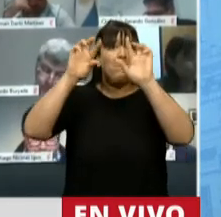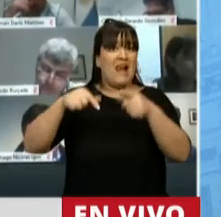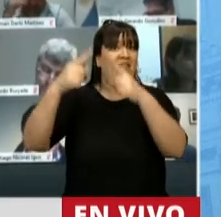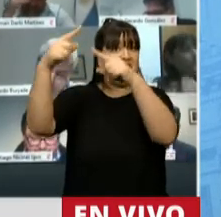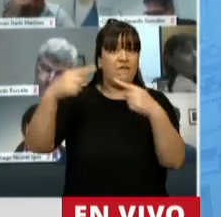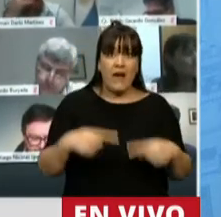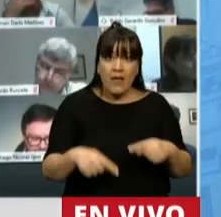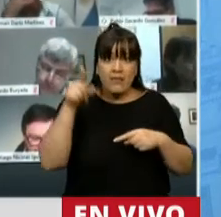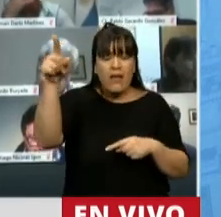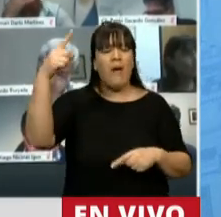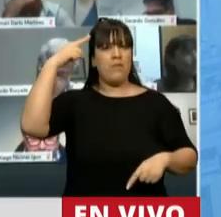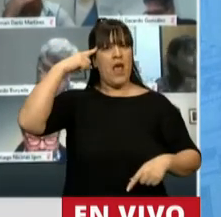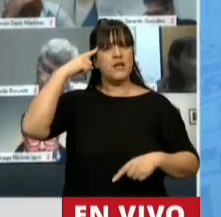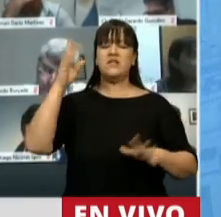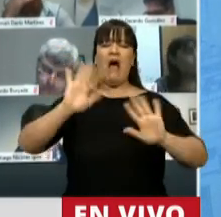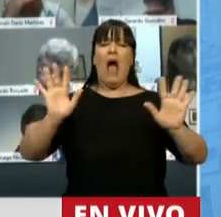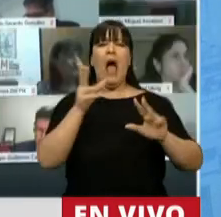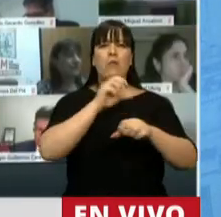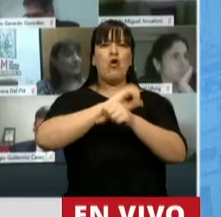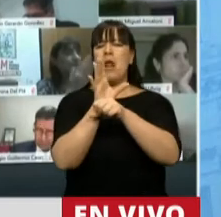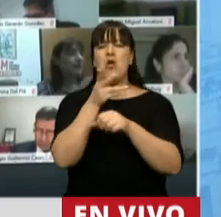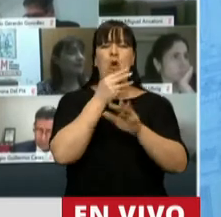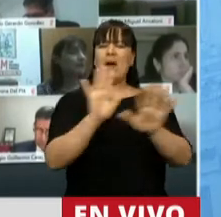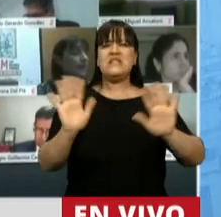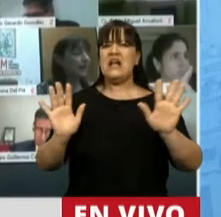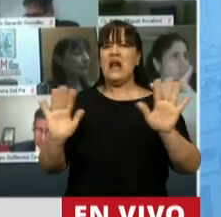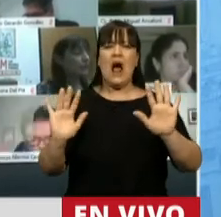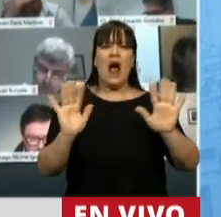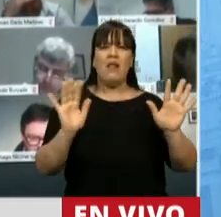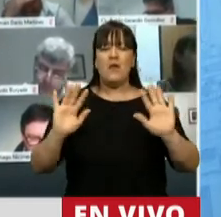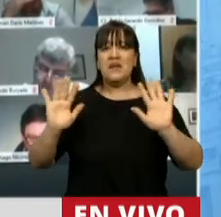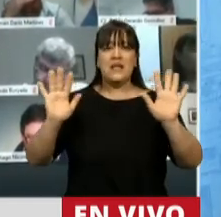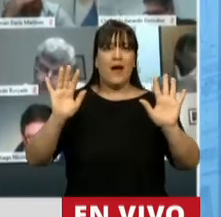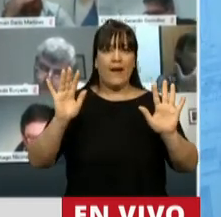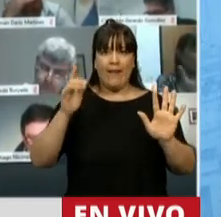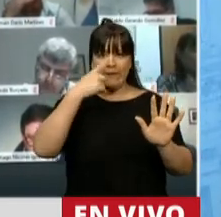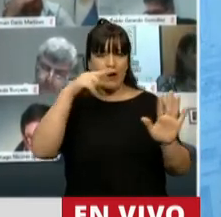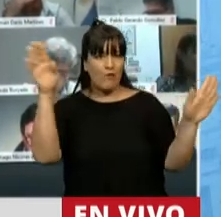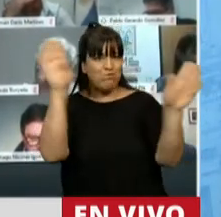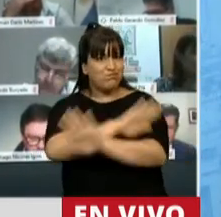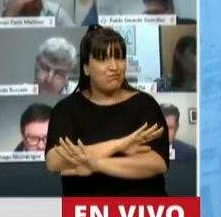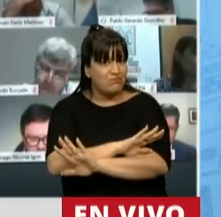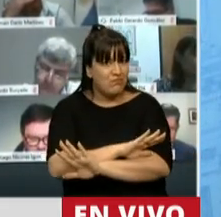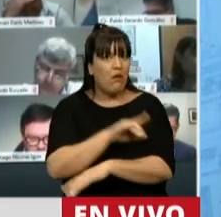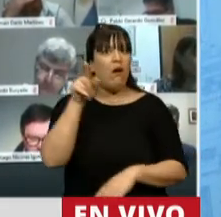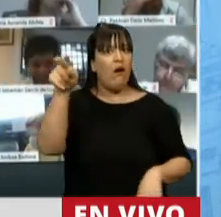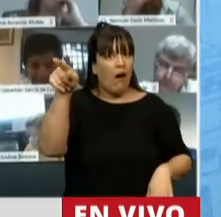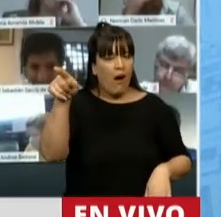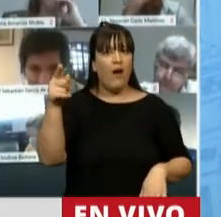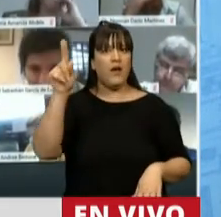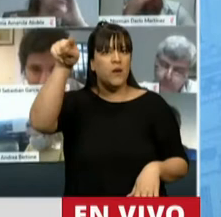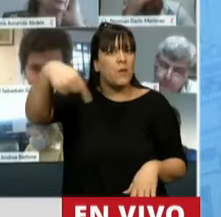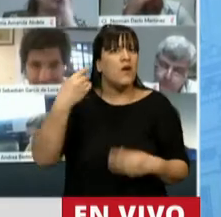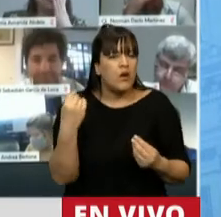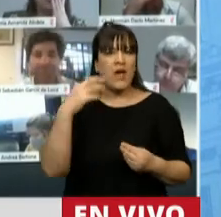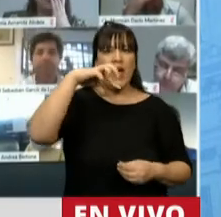sino que pretendieron continuar como si nada hubiera ocurrido, como si nada ocurriera, y no solo lograron la caída